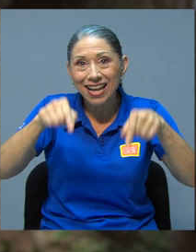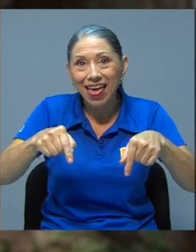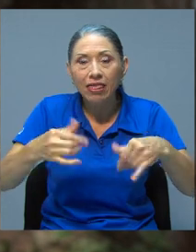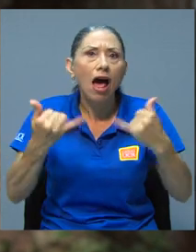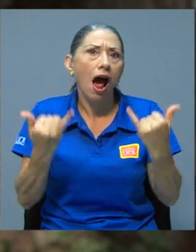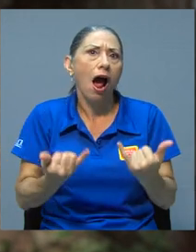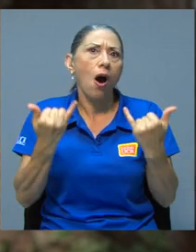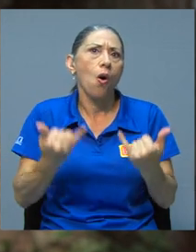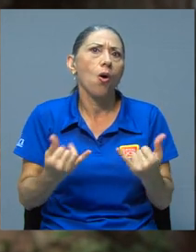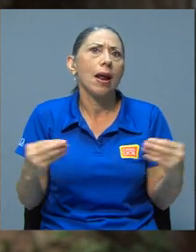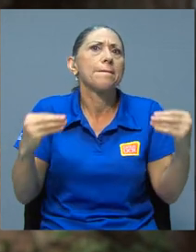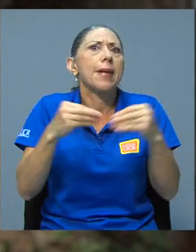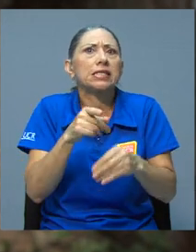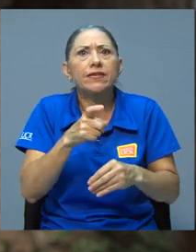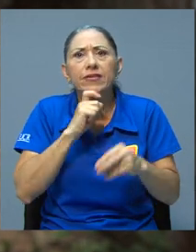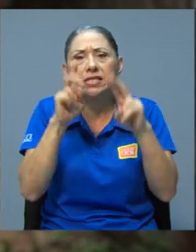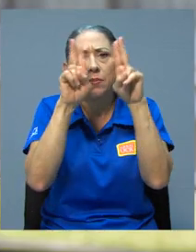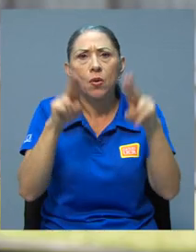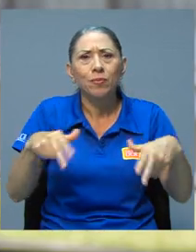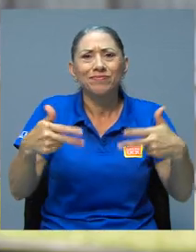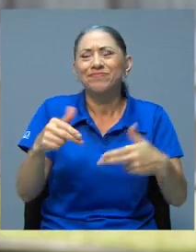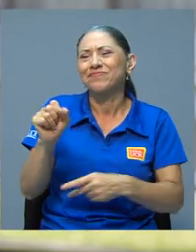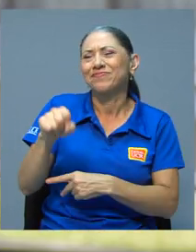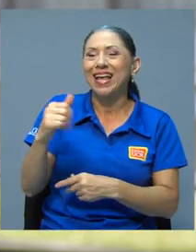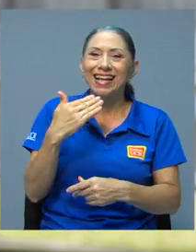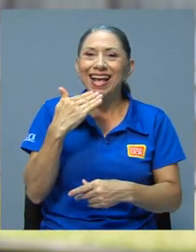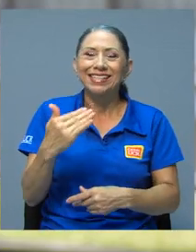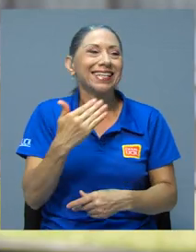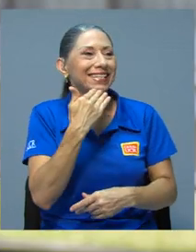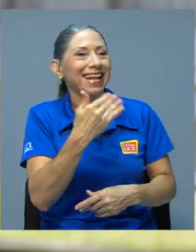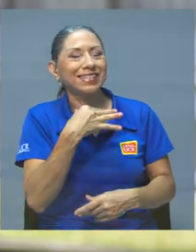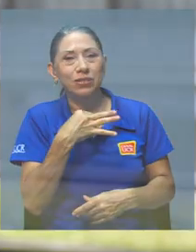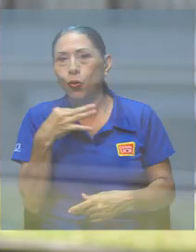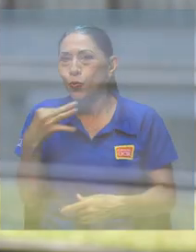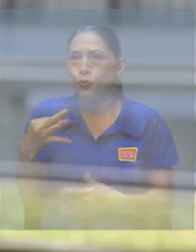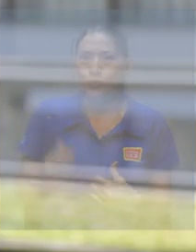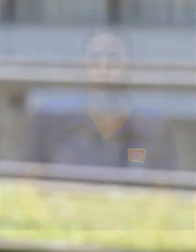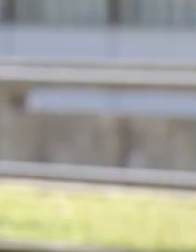virtualidad inclusive es muchísimo más difícil. supuesto. Muchísimos éxitos y muchas gracias por habernos acompañado. Gracias. Gracias. Gracias.